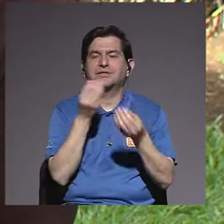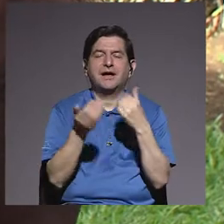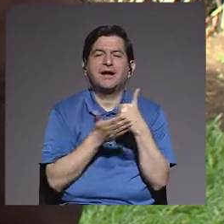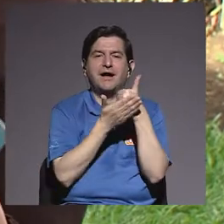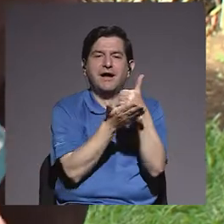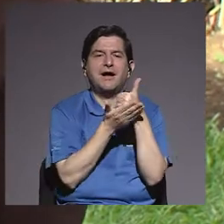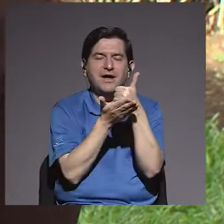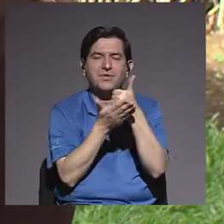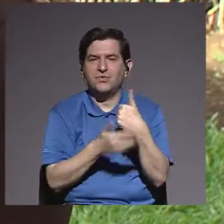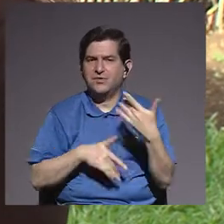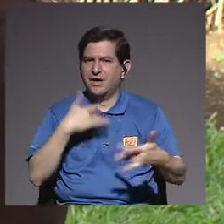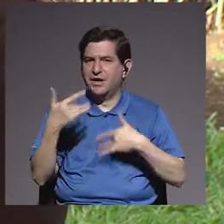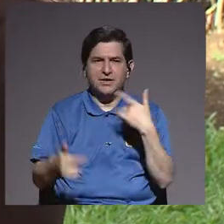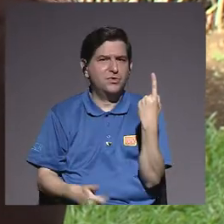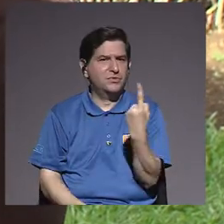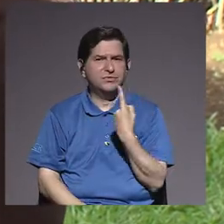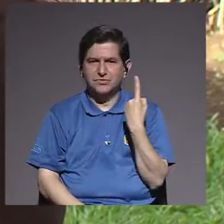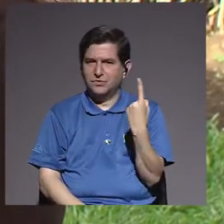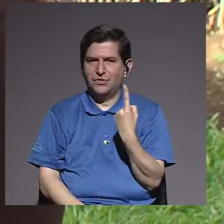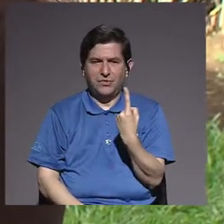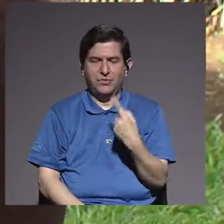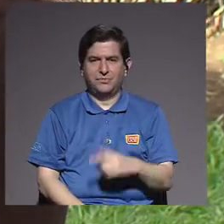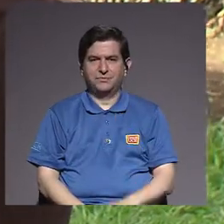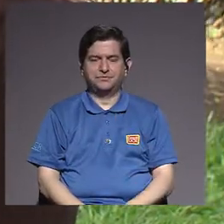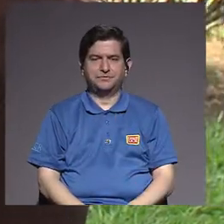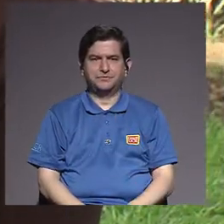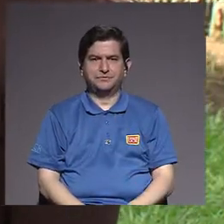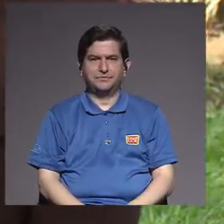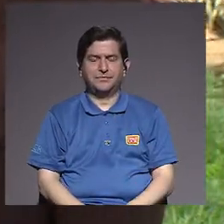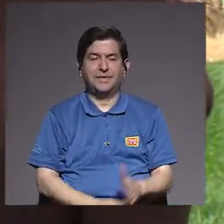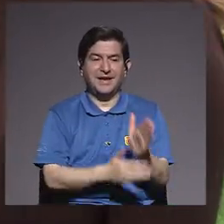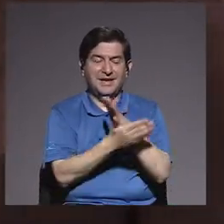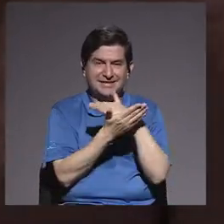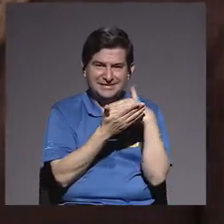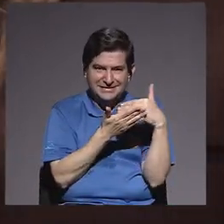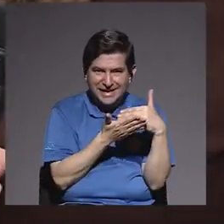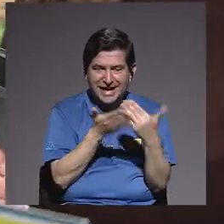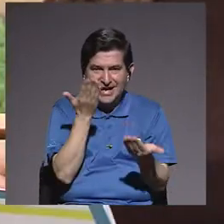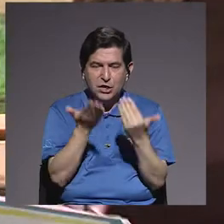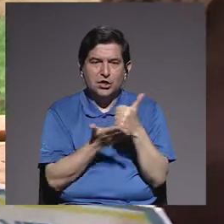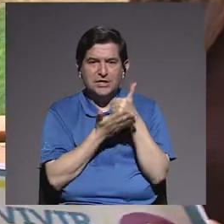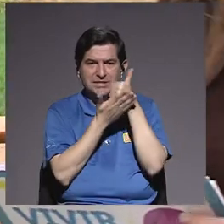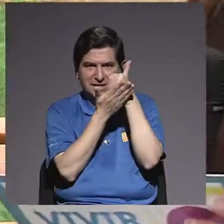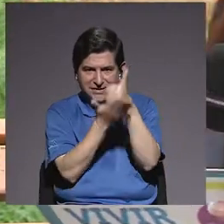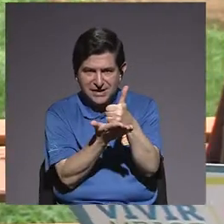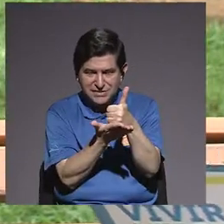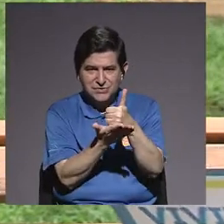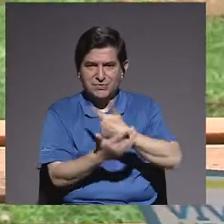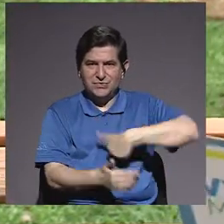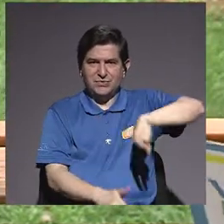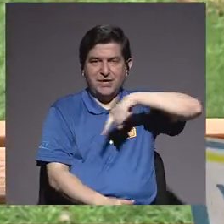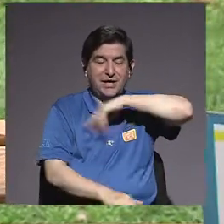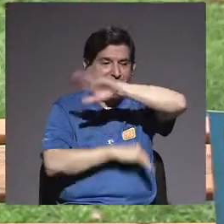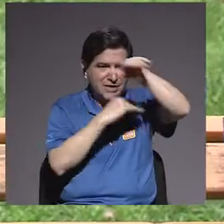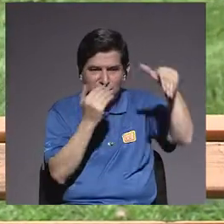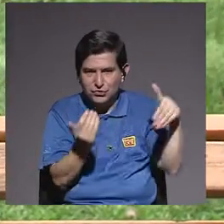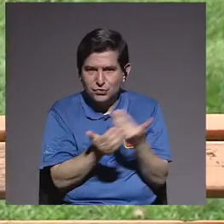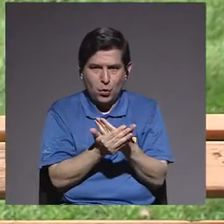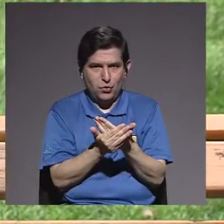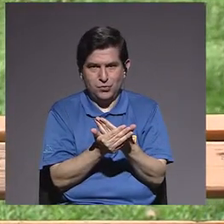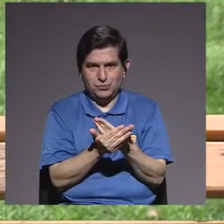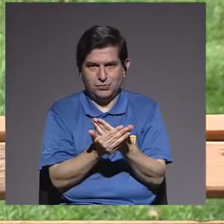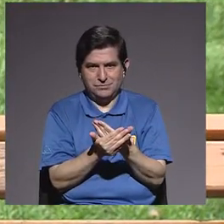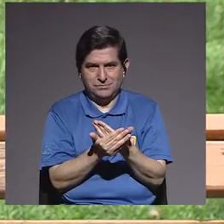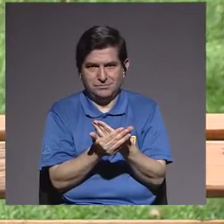ayudarlo a que no se sienta tan solo? Si hay algo que ayuda y que nos ayuda a todos